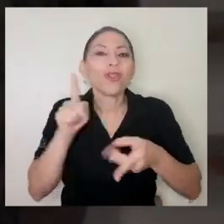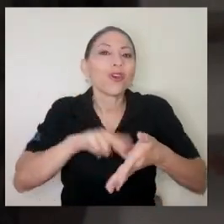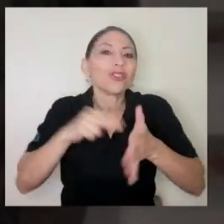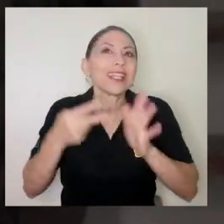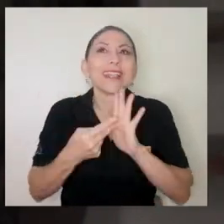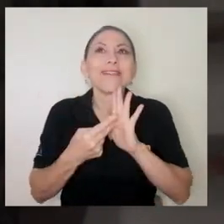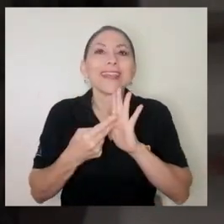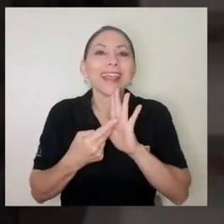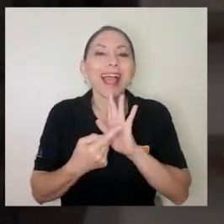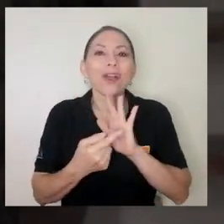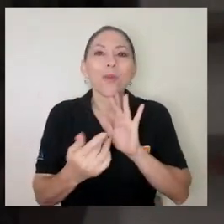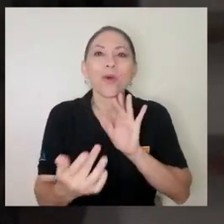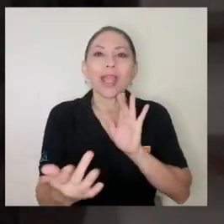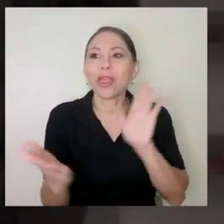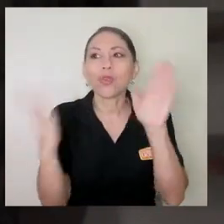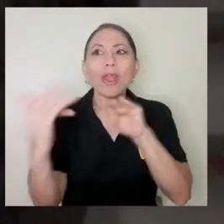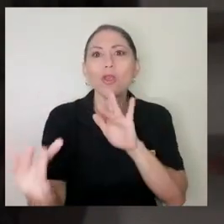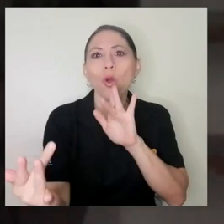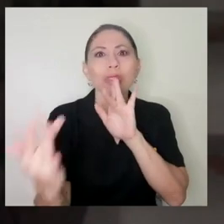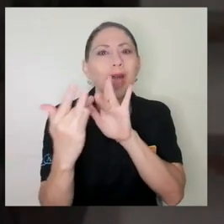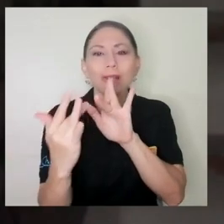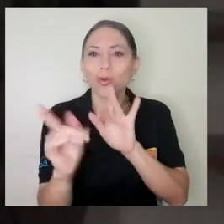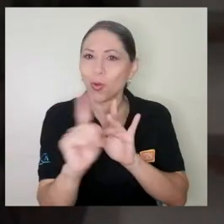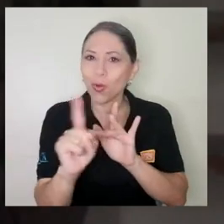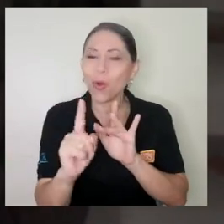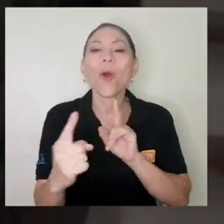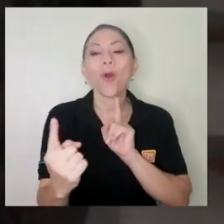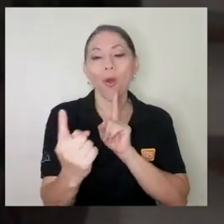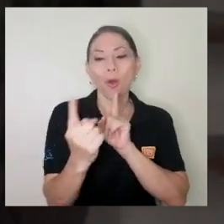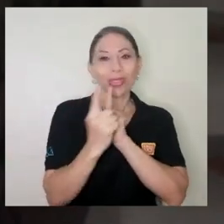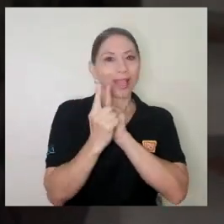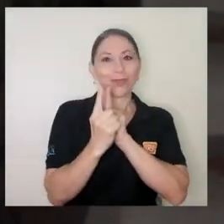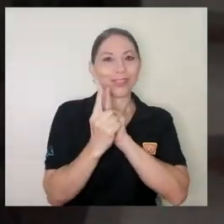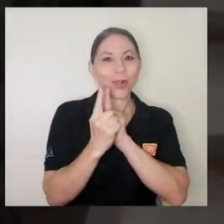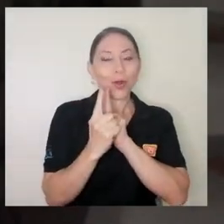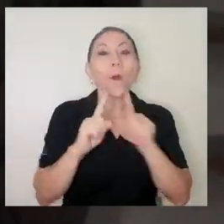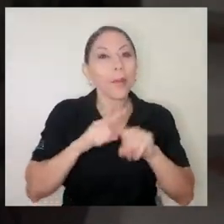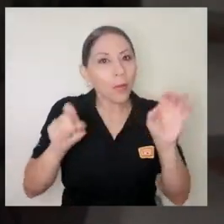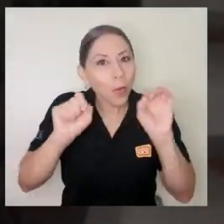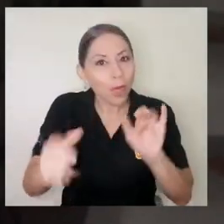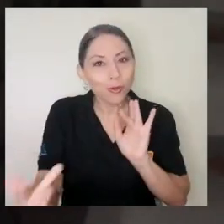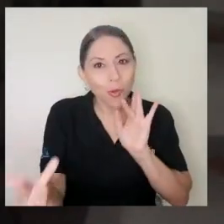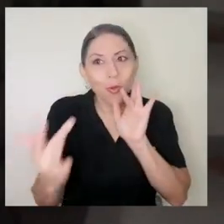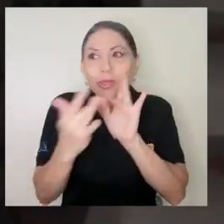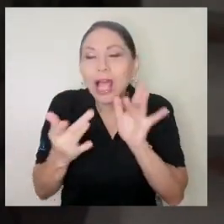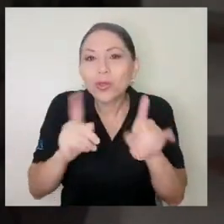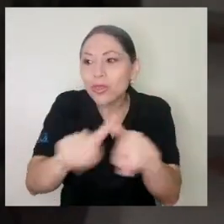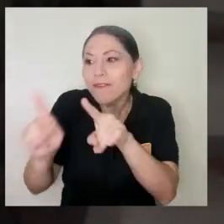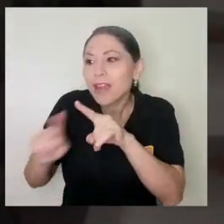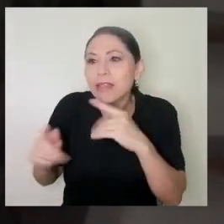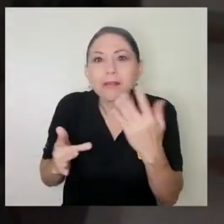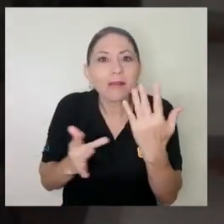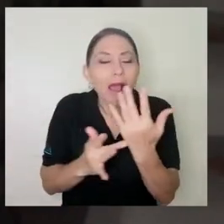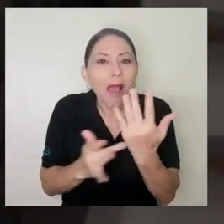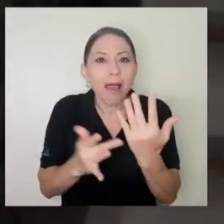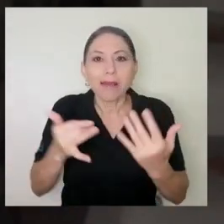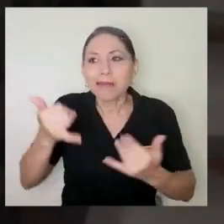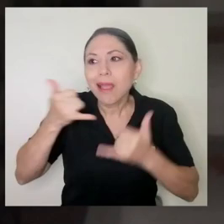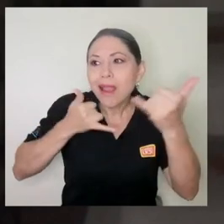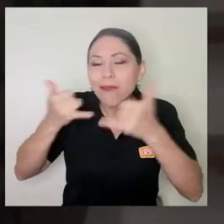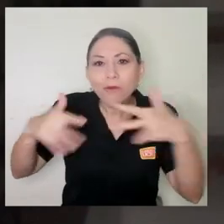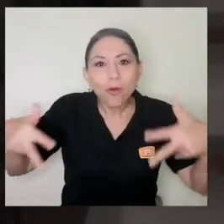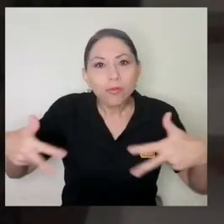que no tengamos contacto físico pero por dicha tenemos herramientas la gran mayoría de personas hay personas que no las tienen teléfono